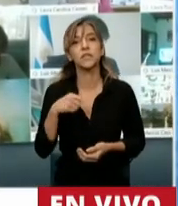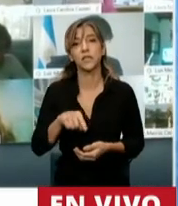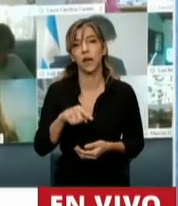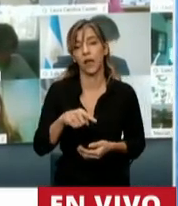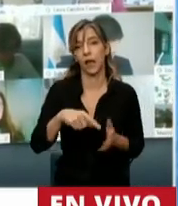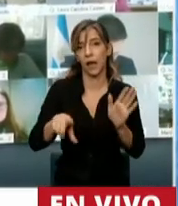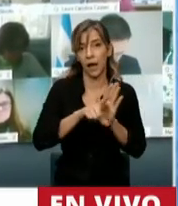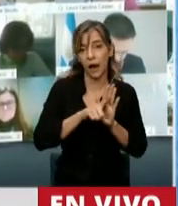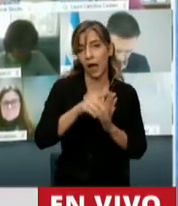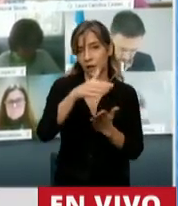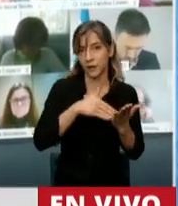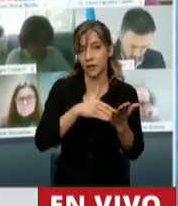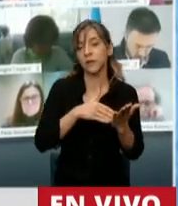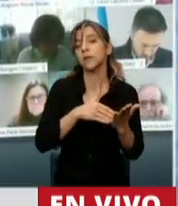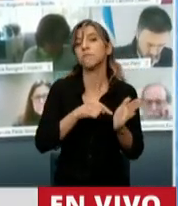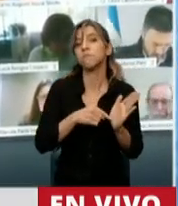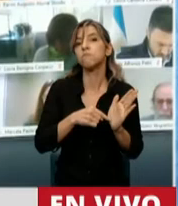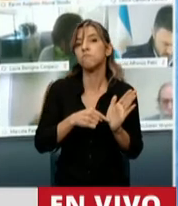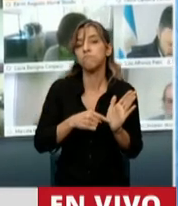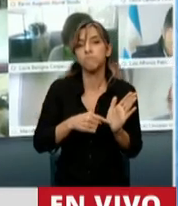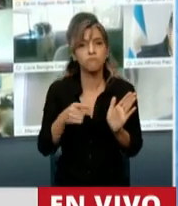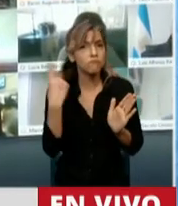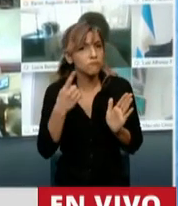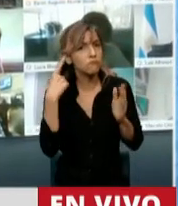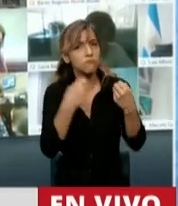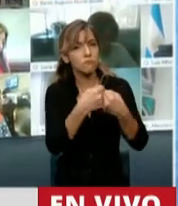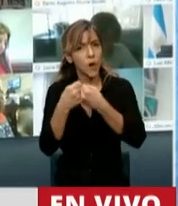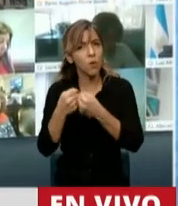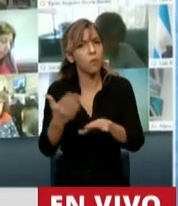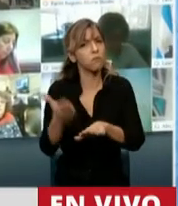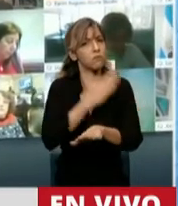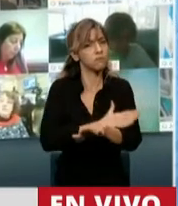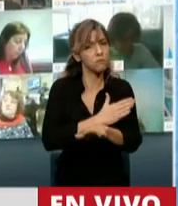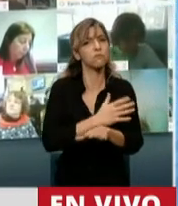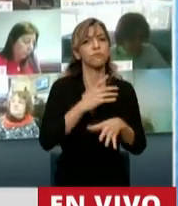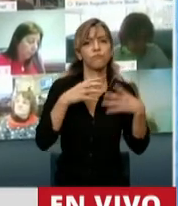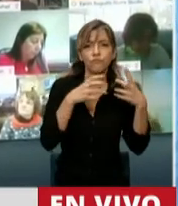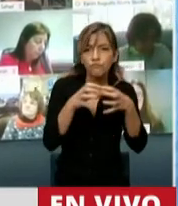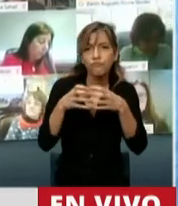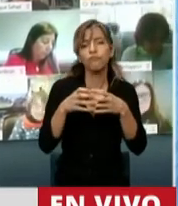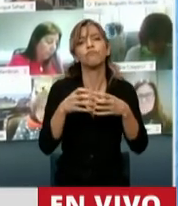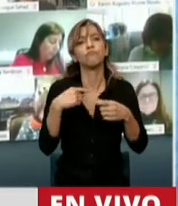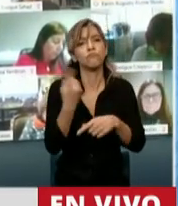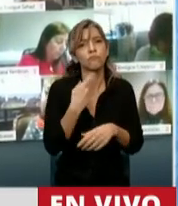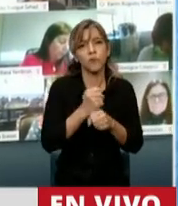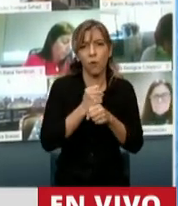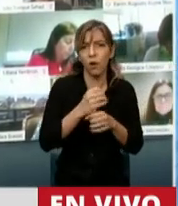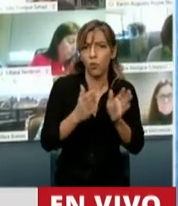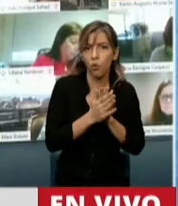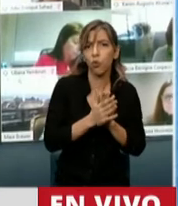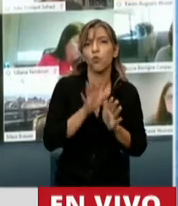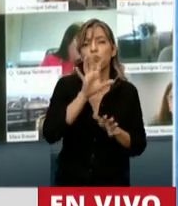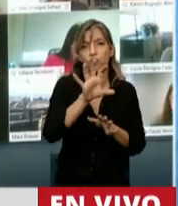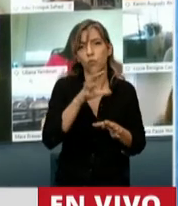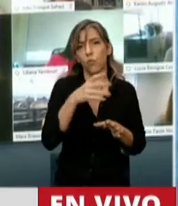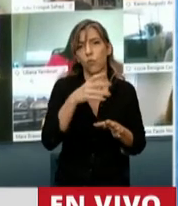tiene consenso. Nosotros acá lo hemos trabajado con la Federación Económica de la Provincia y con el Consejo